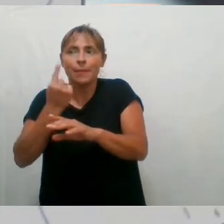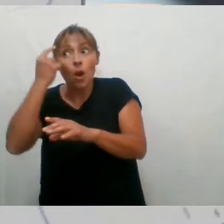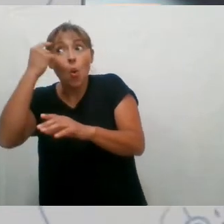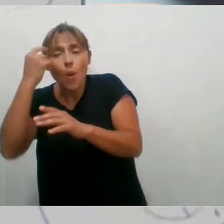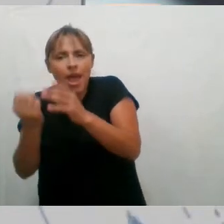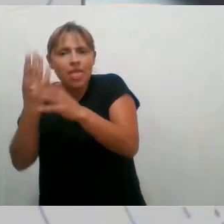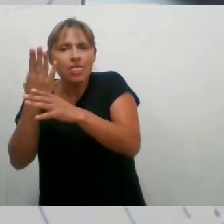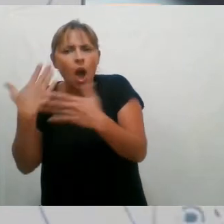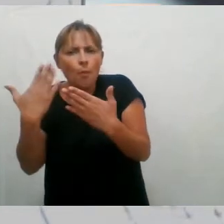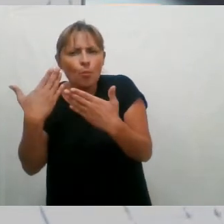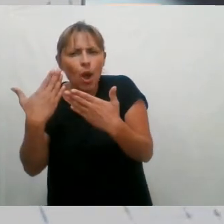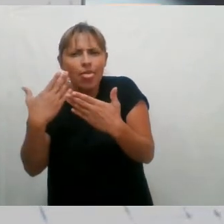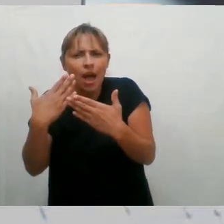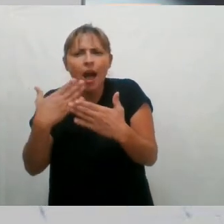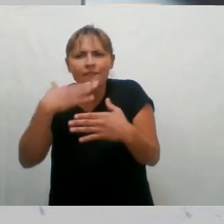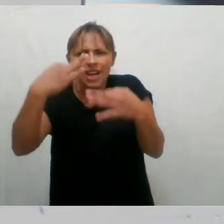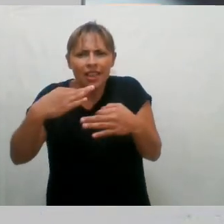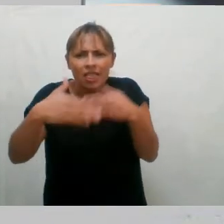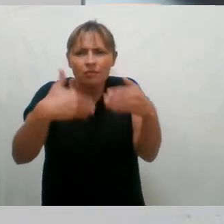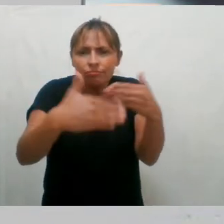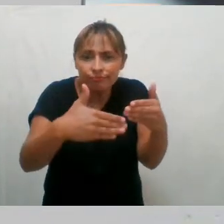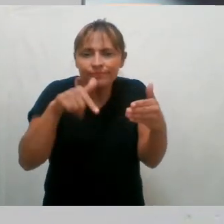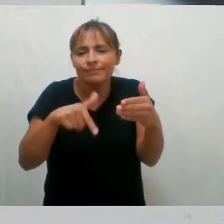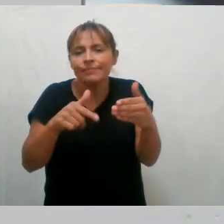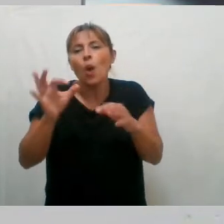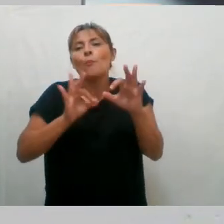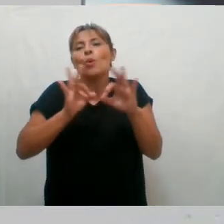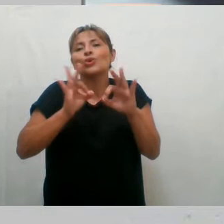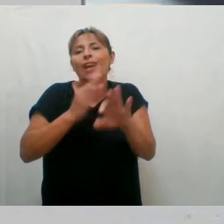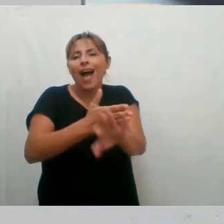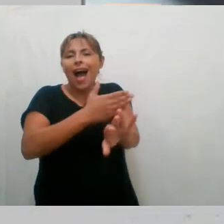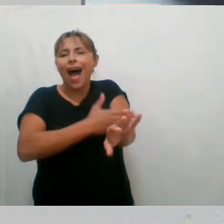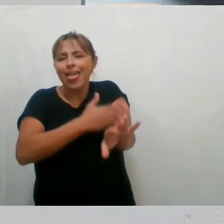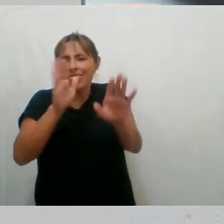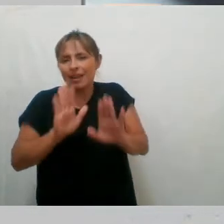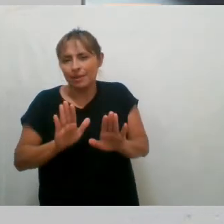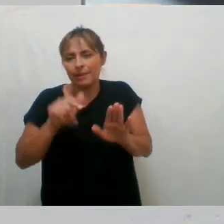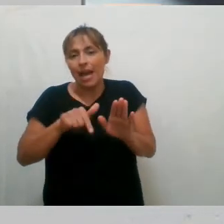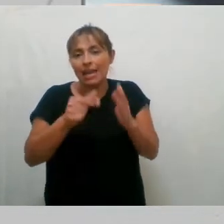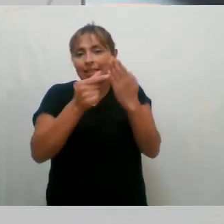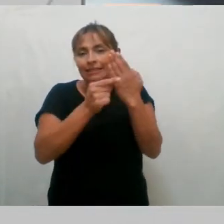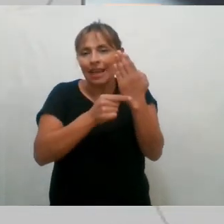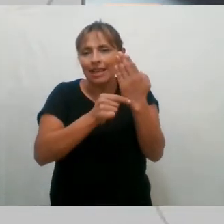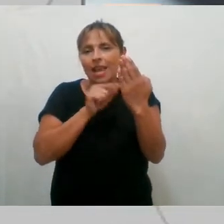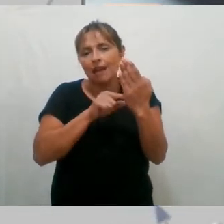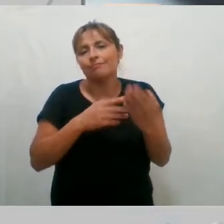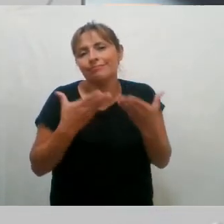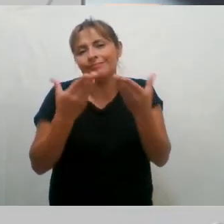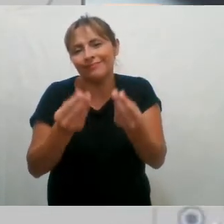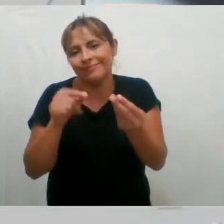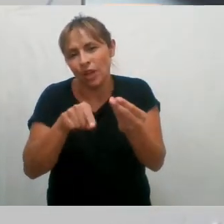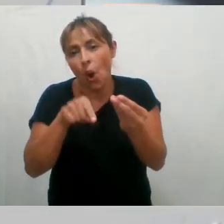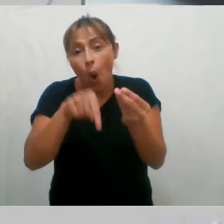o armar un proyecto y ejecutarlo. Y esto es en lo que consiste la guía número 3 que ponemos a disposición a